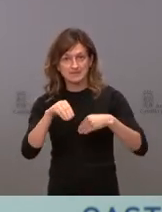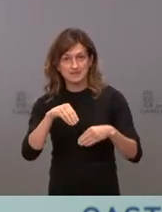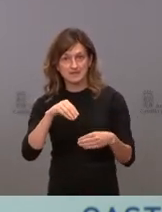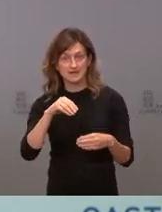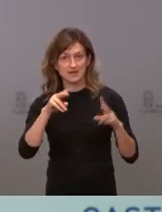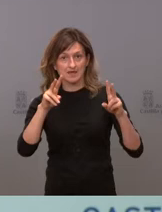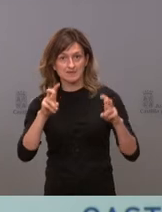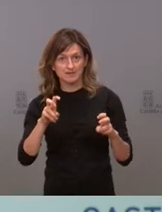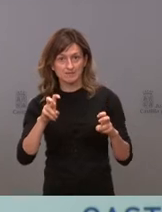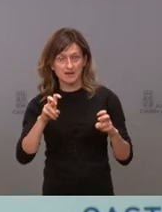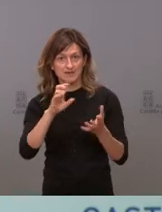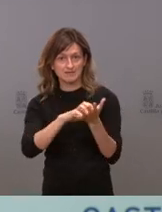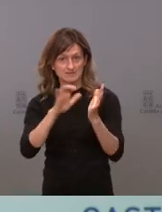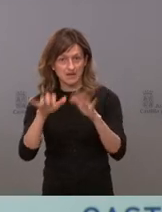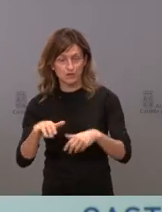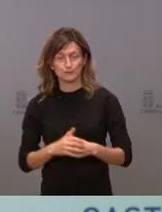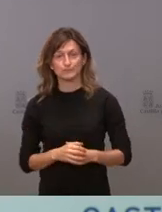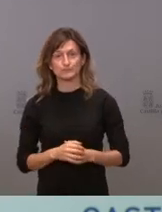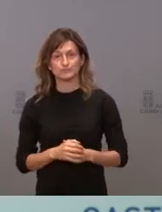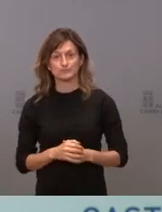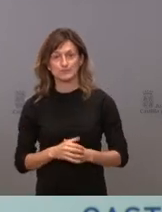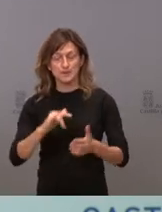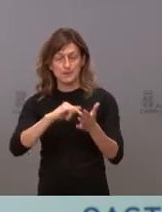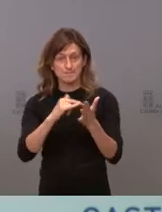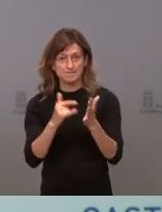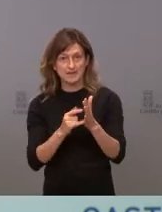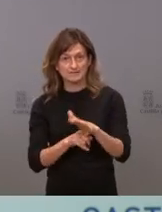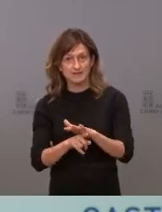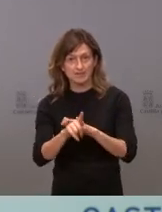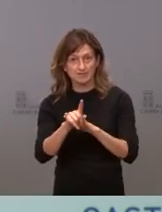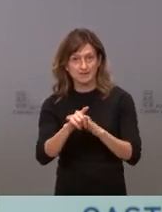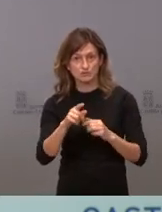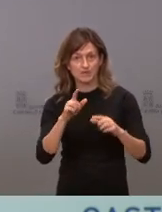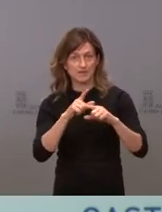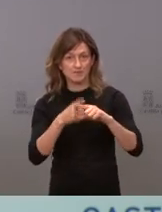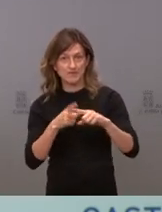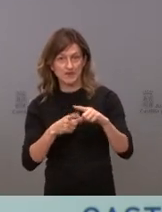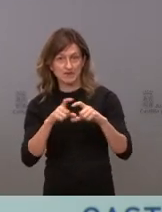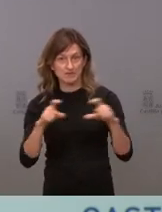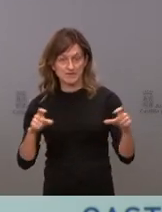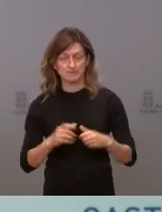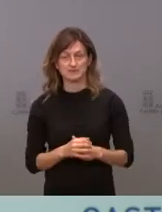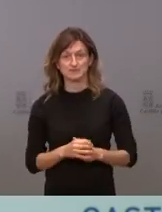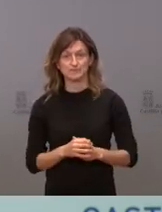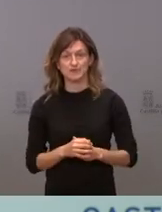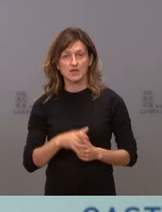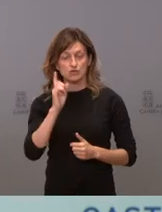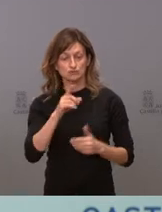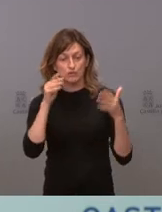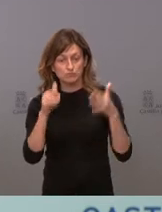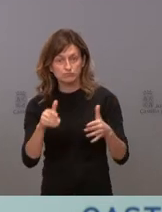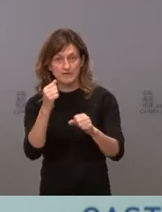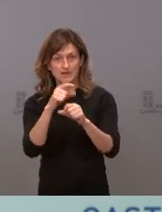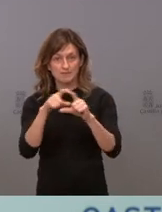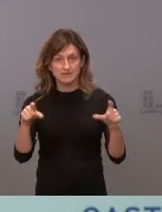inteligente, la RIS3 de Castilla y León, y los planes de crecimiento a las pymes. Pero no solamente nos hemos dedicado a la empresa,